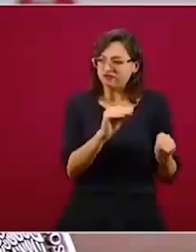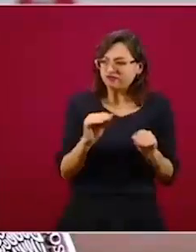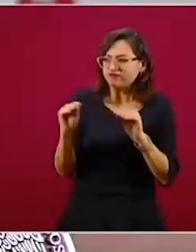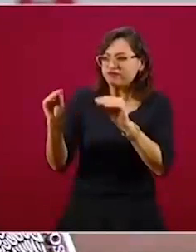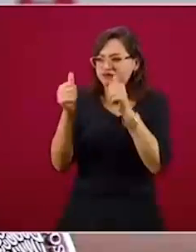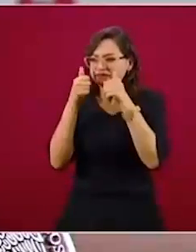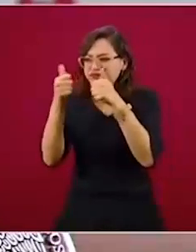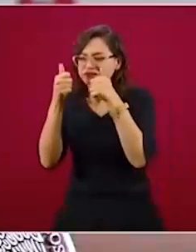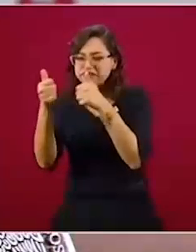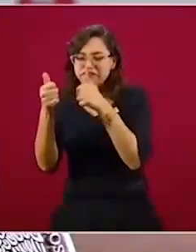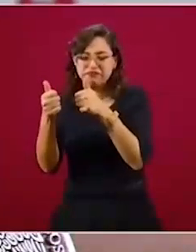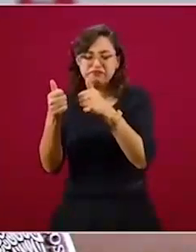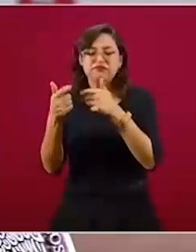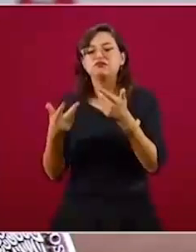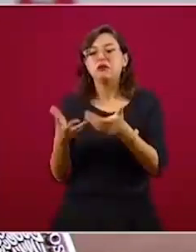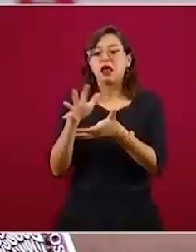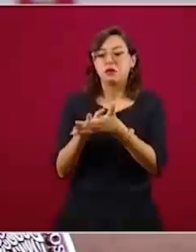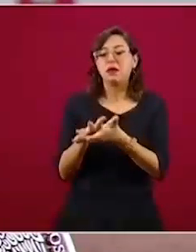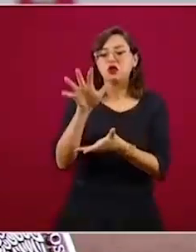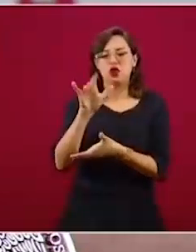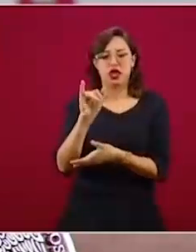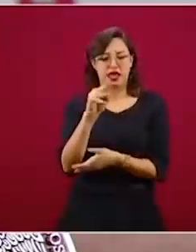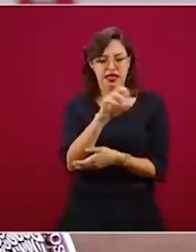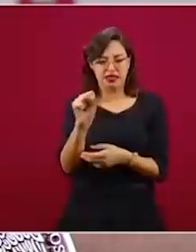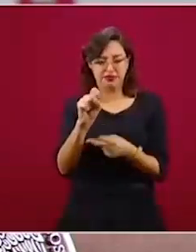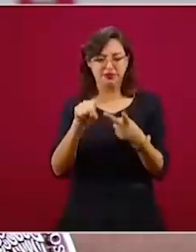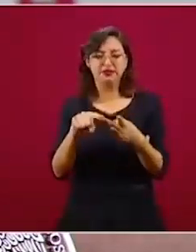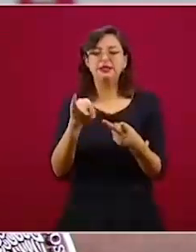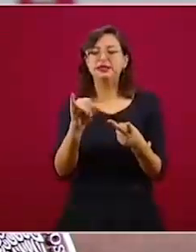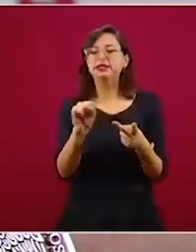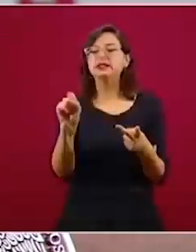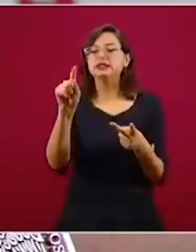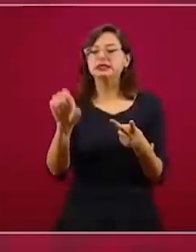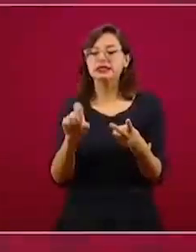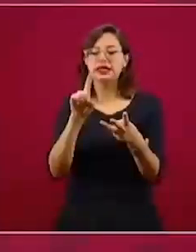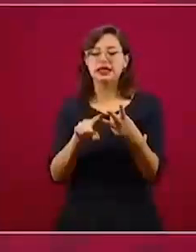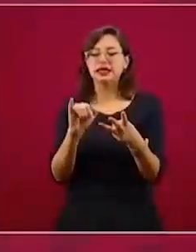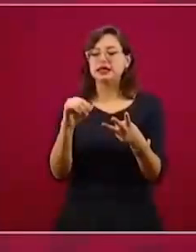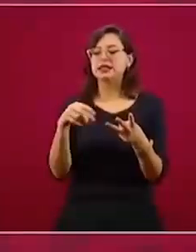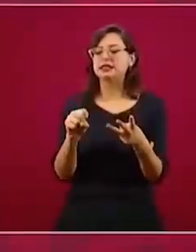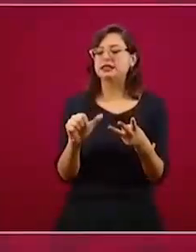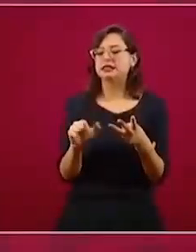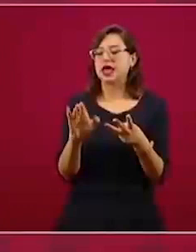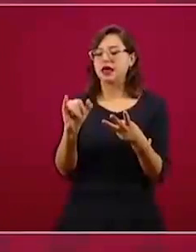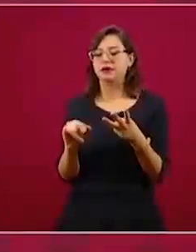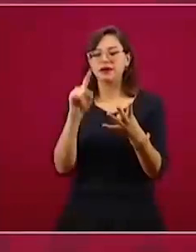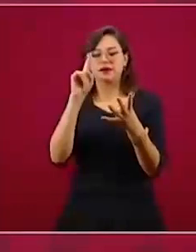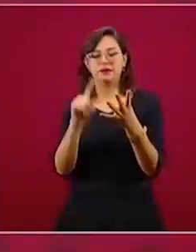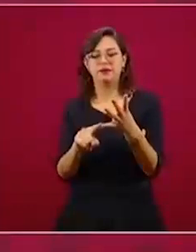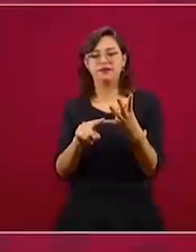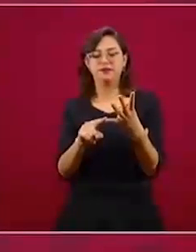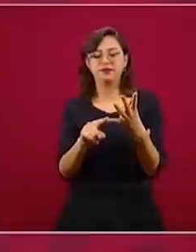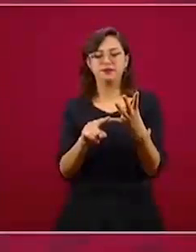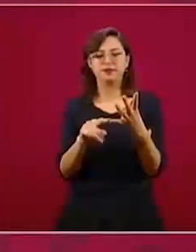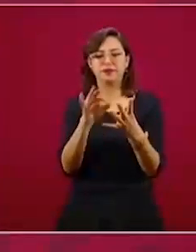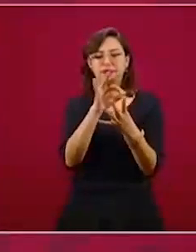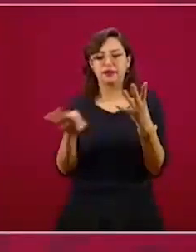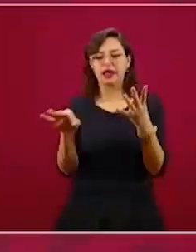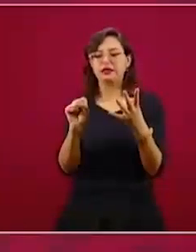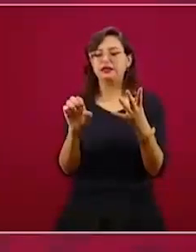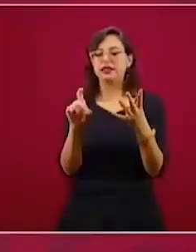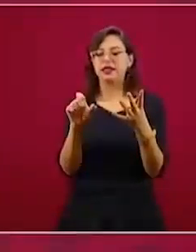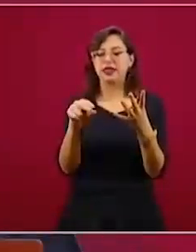uso en mayoría del IMSS, seguido por el Issste, después el Insabi y, por último, la Sedena.